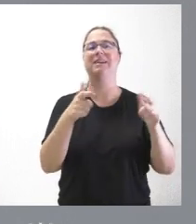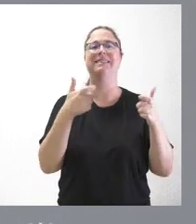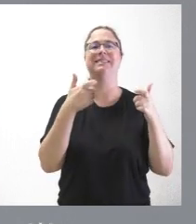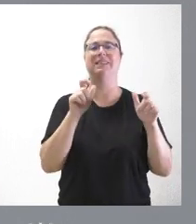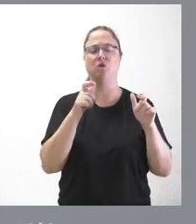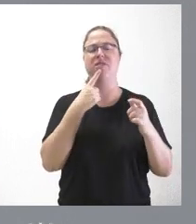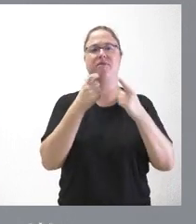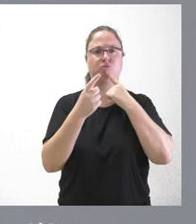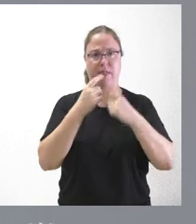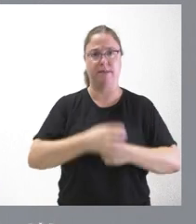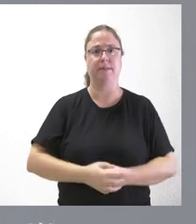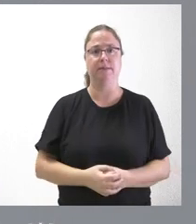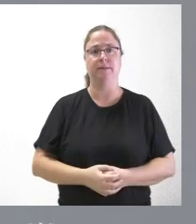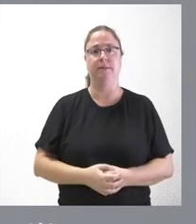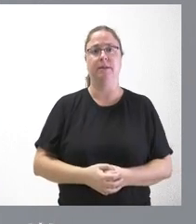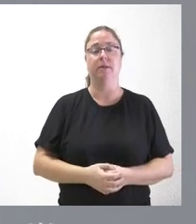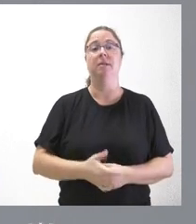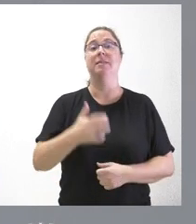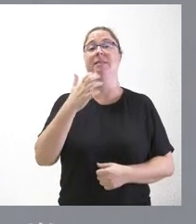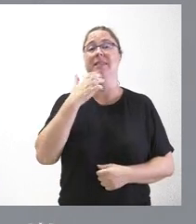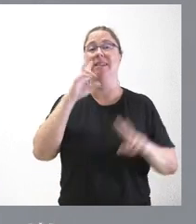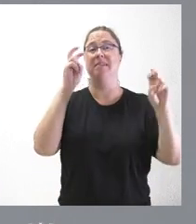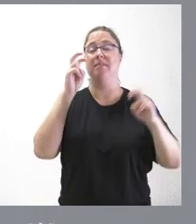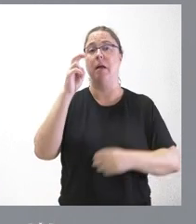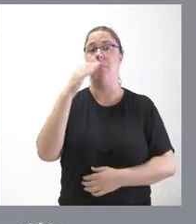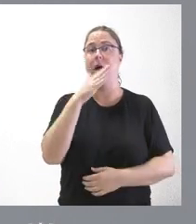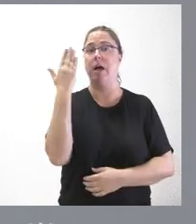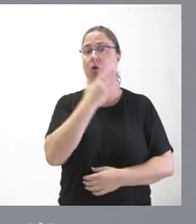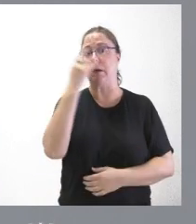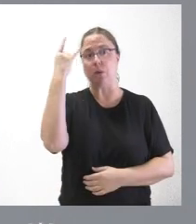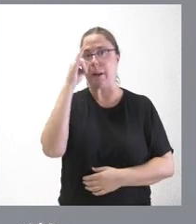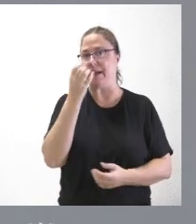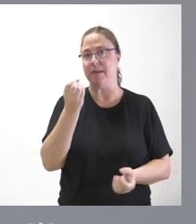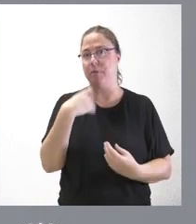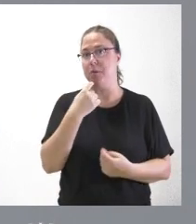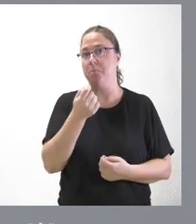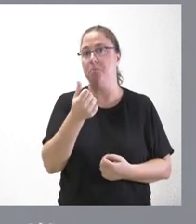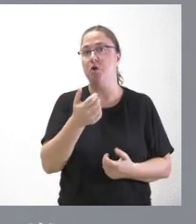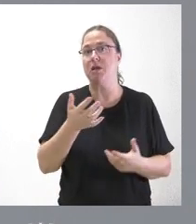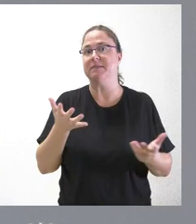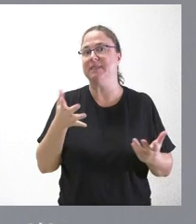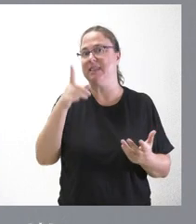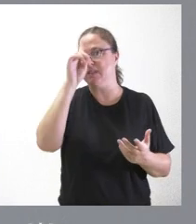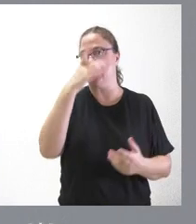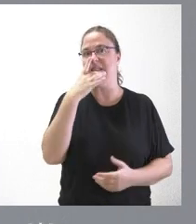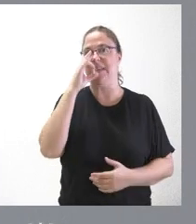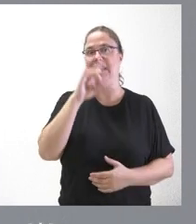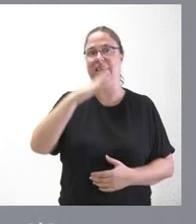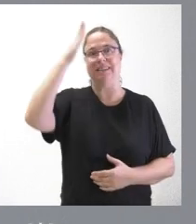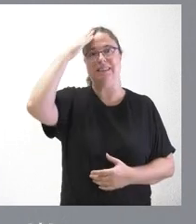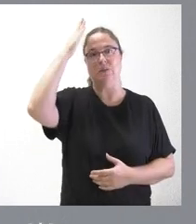pasando dificultades. De la escuela taurina es que poca información tengo. que no sé quién es la administración titular.